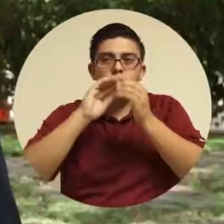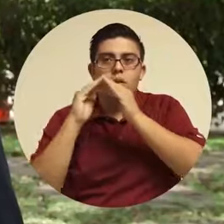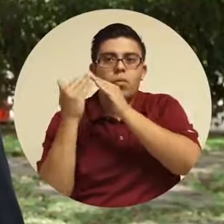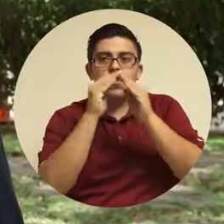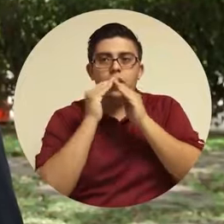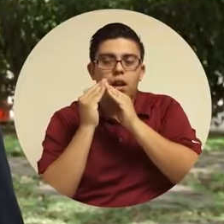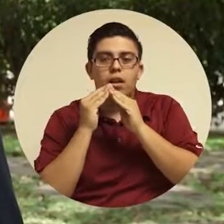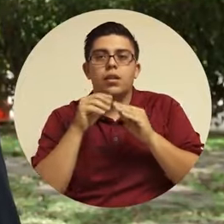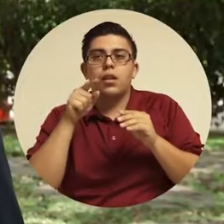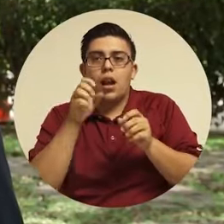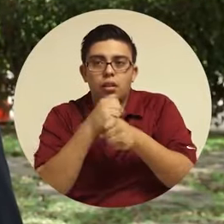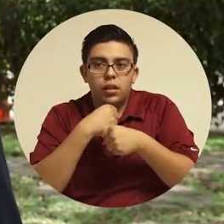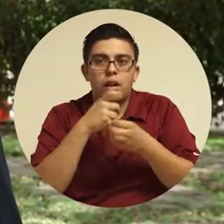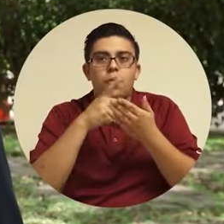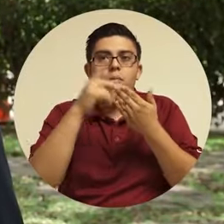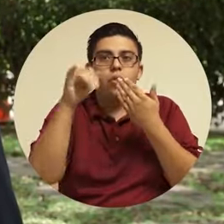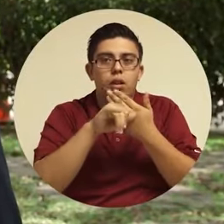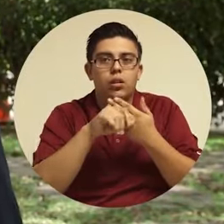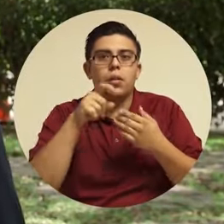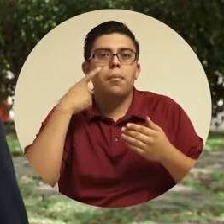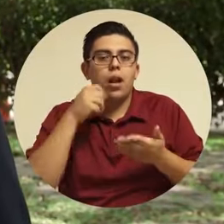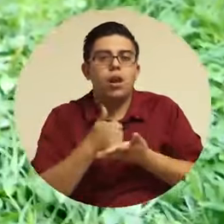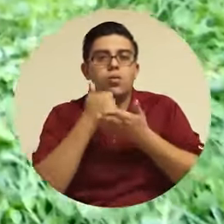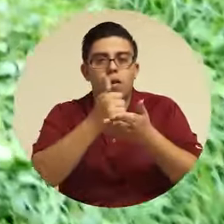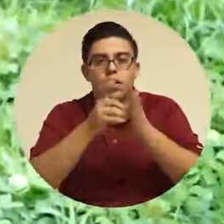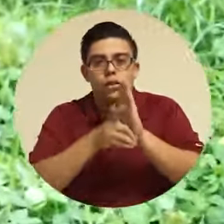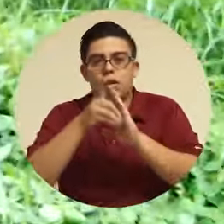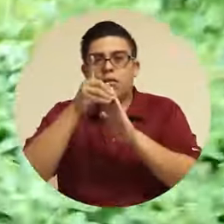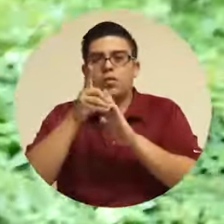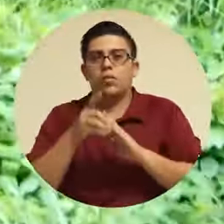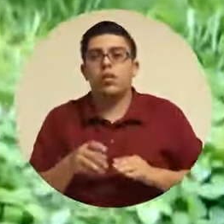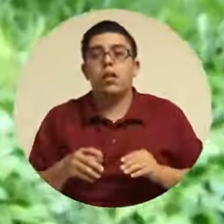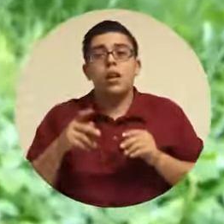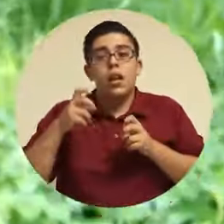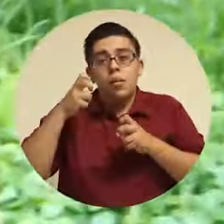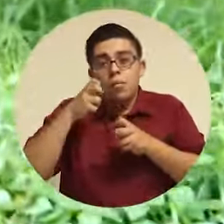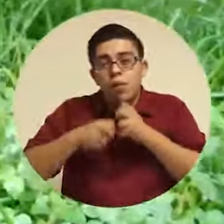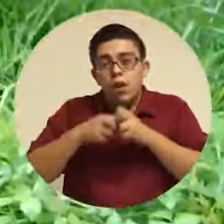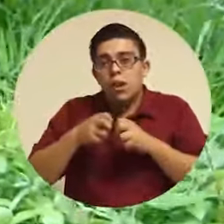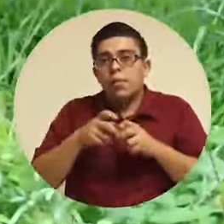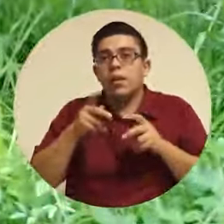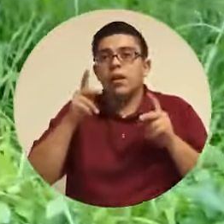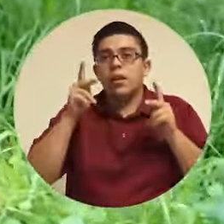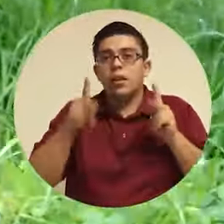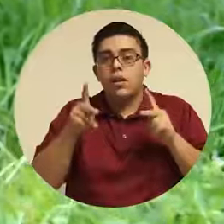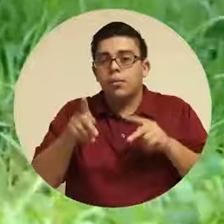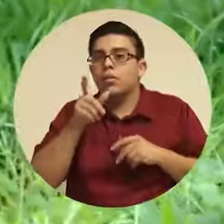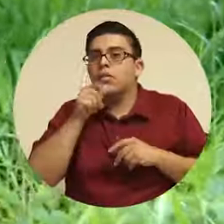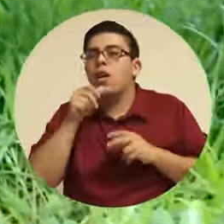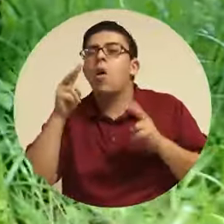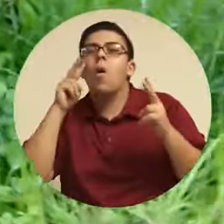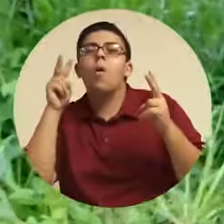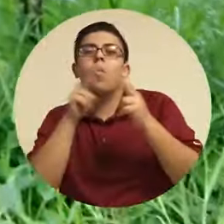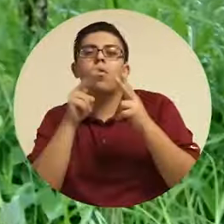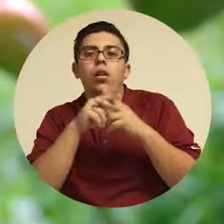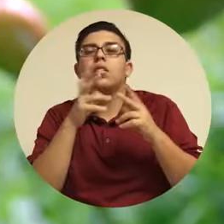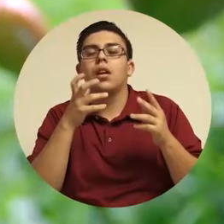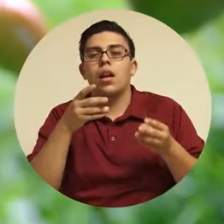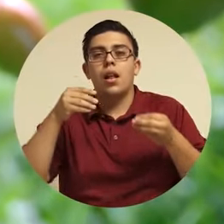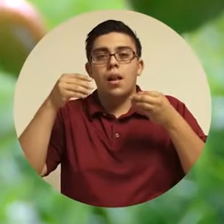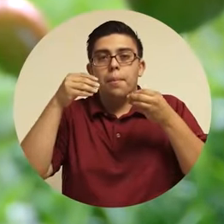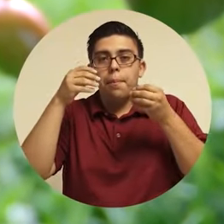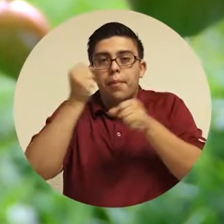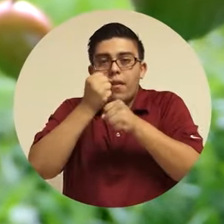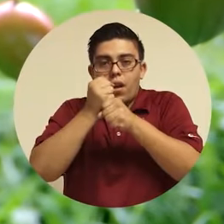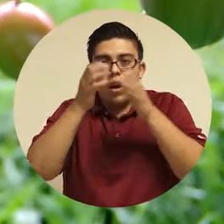proyectos que tuvieran impacto en el desarrollo. Porque realmente quien tiene la tierra en el zapato es el productor, entonces los proyectos